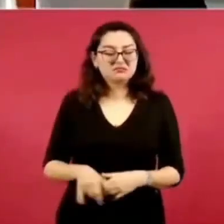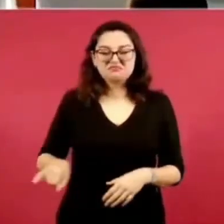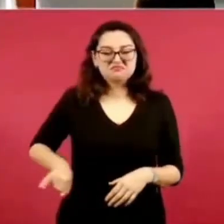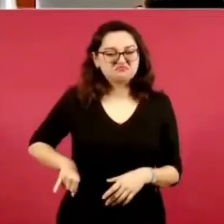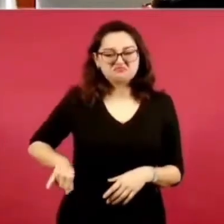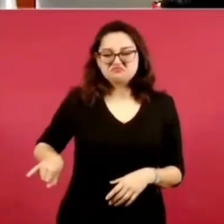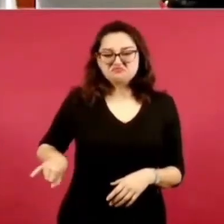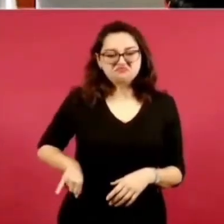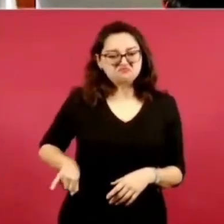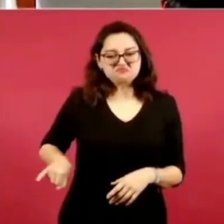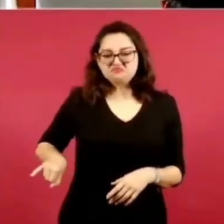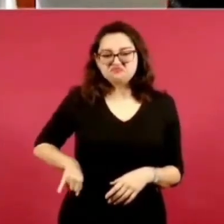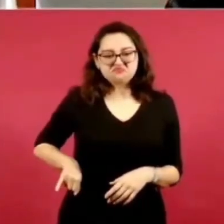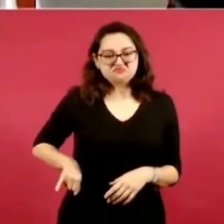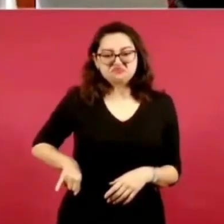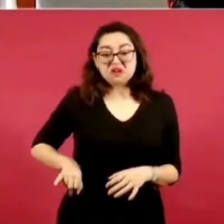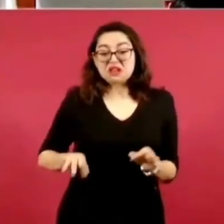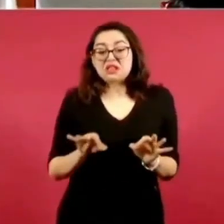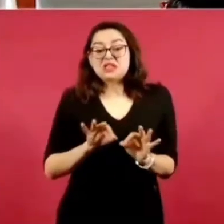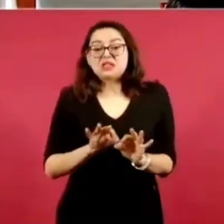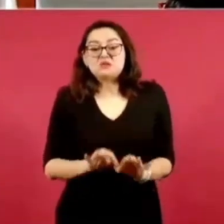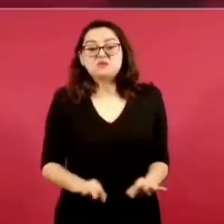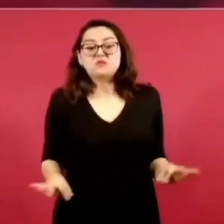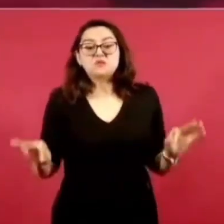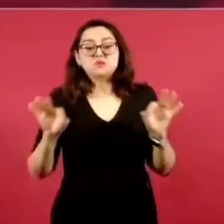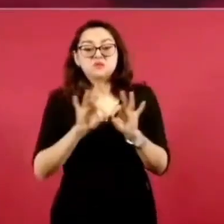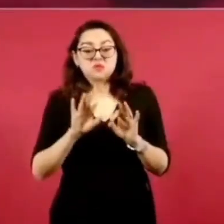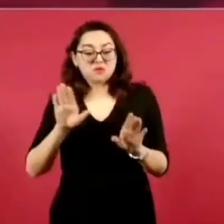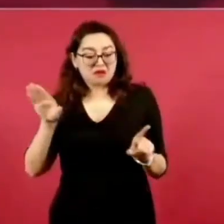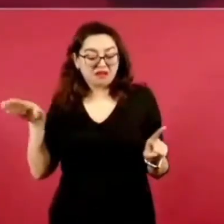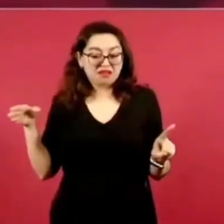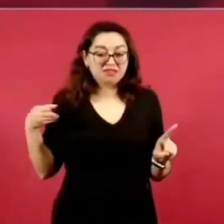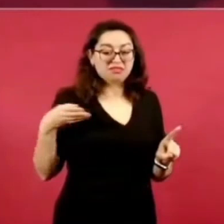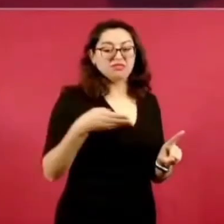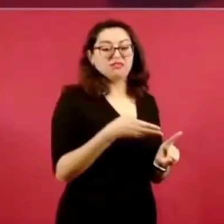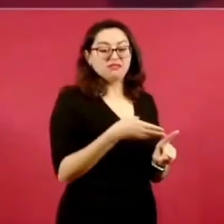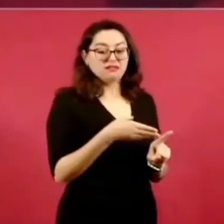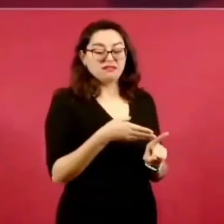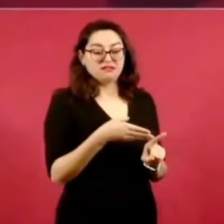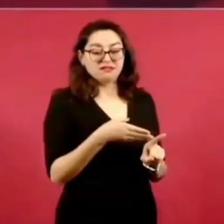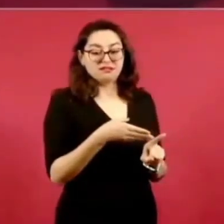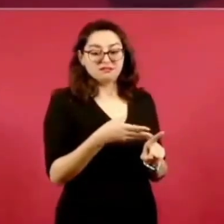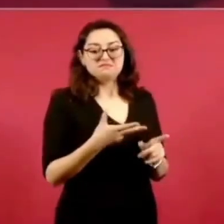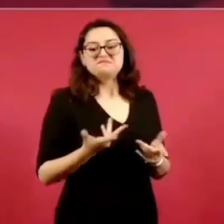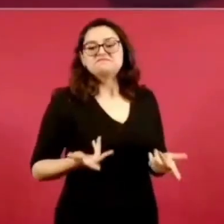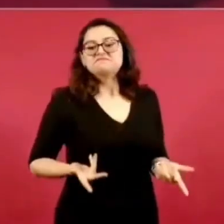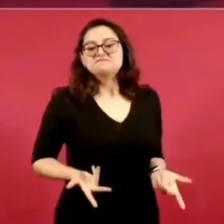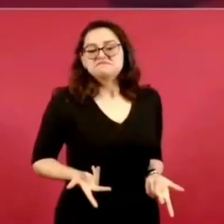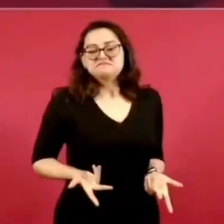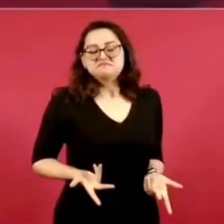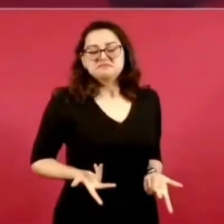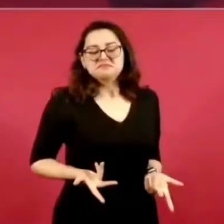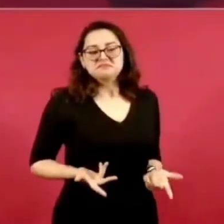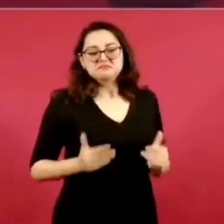eran como empleados, siguen siendo,